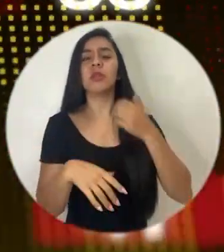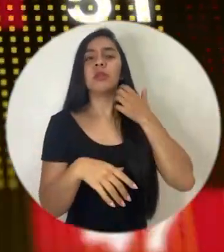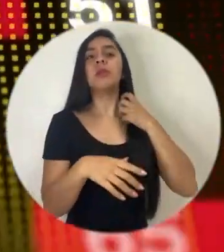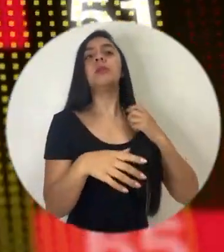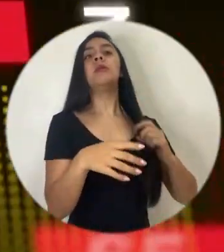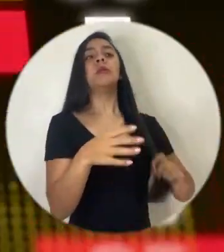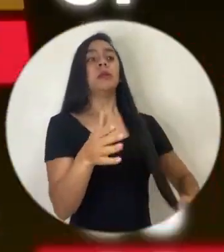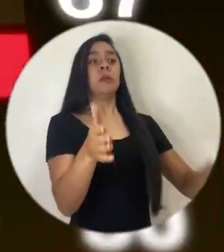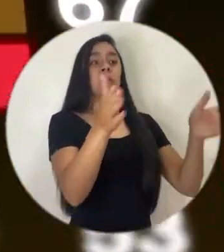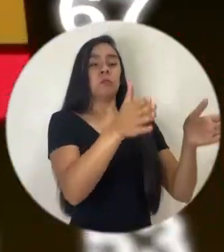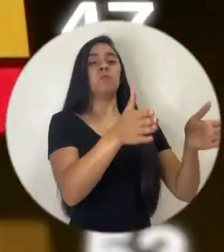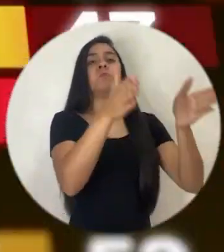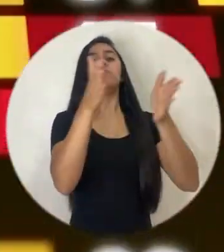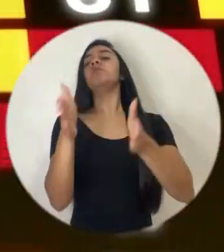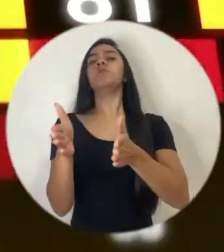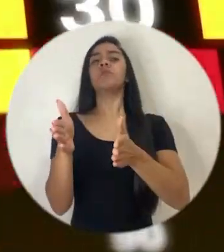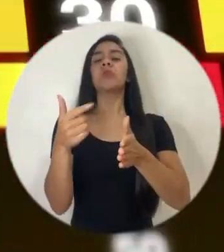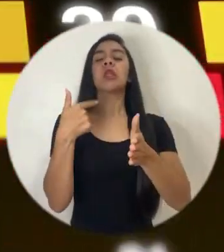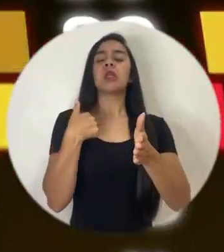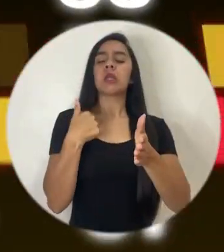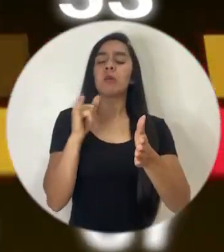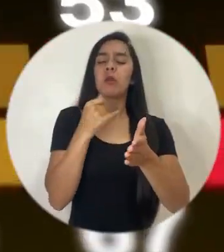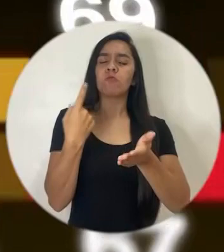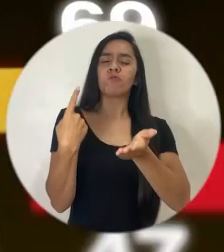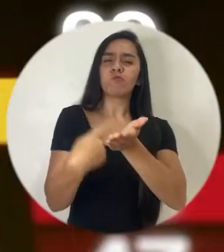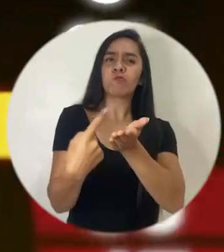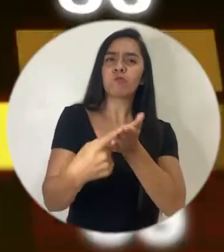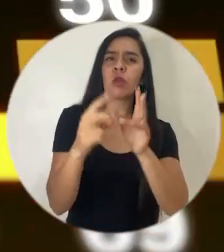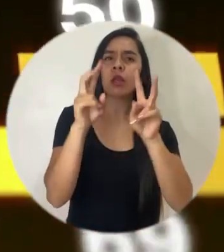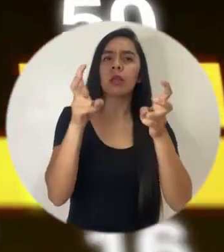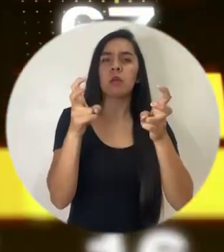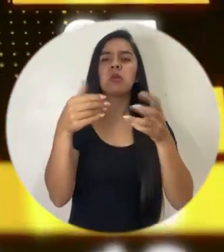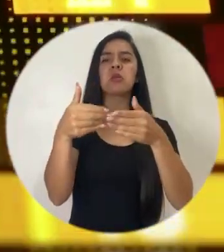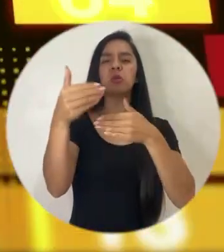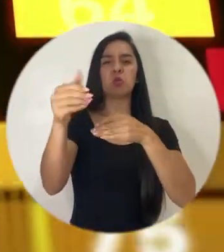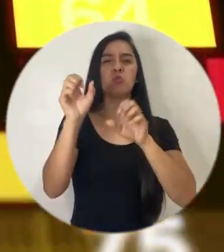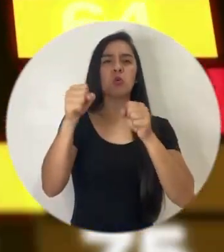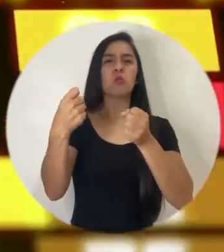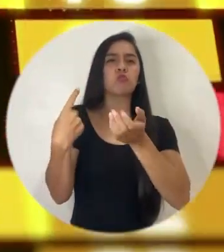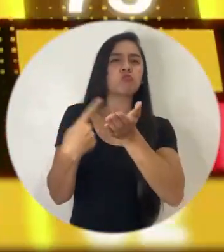tema de que, y eso lo podemos abordar ahora un poco más en detalle,